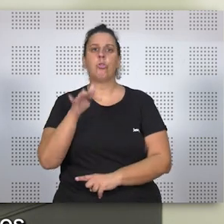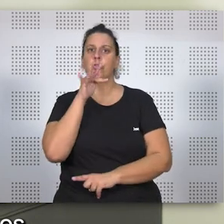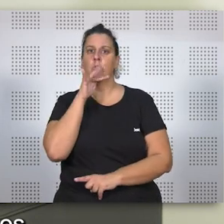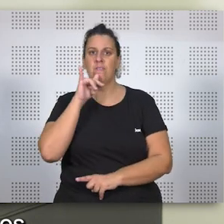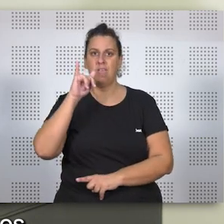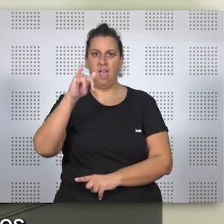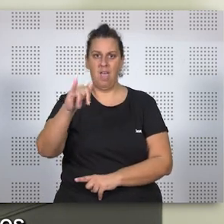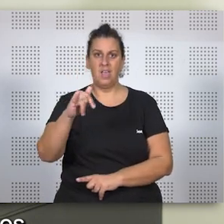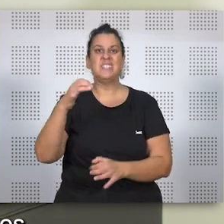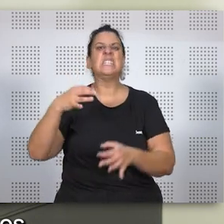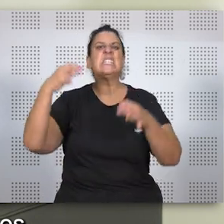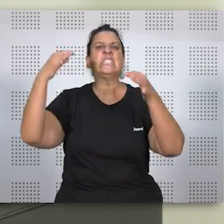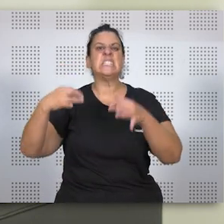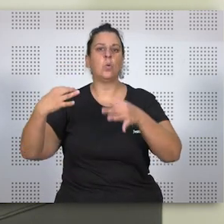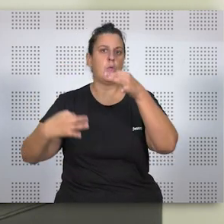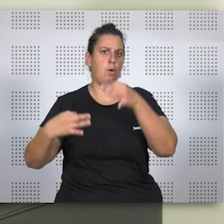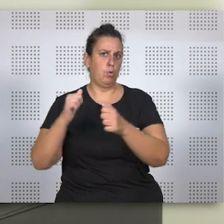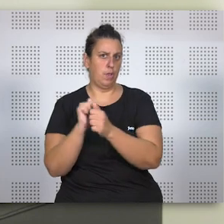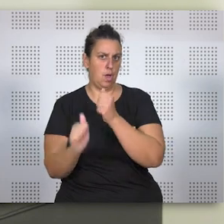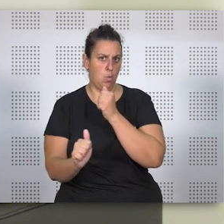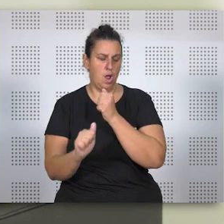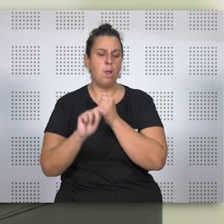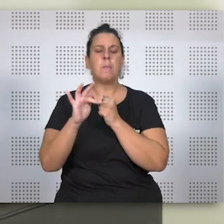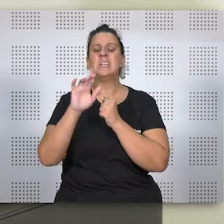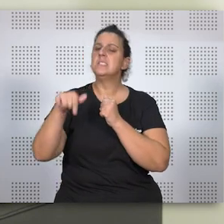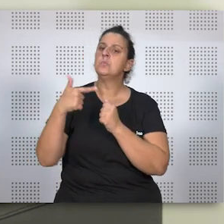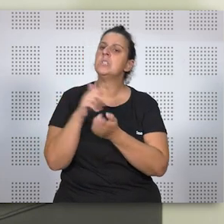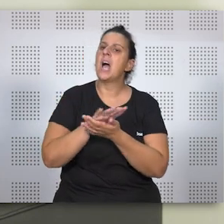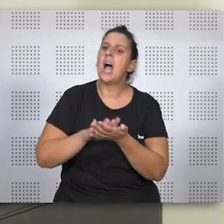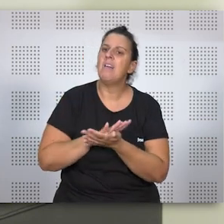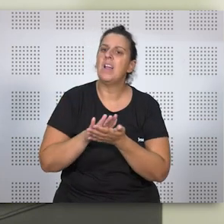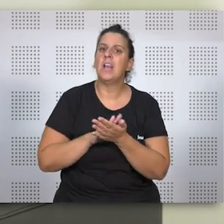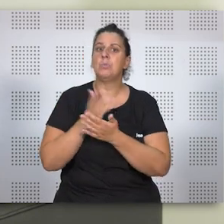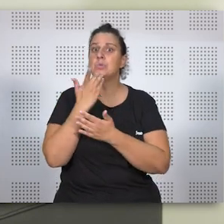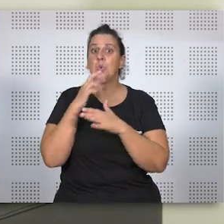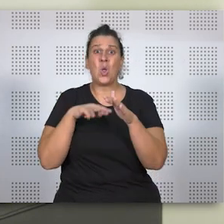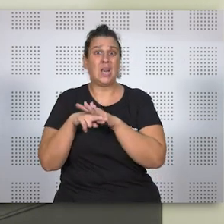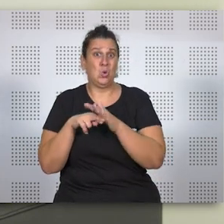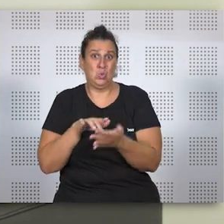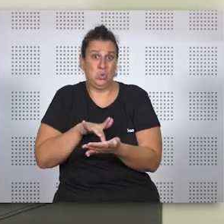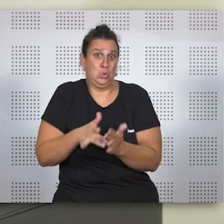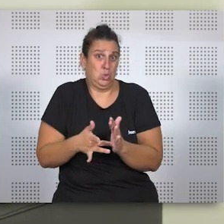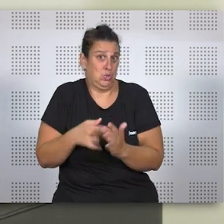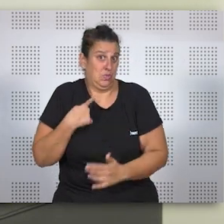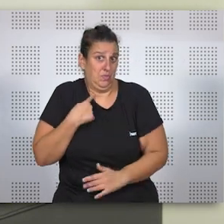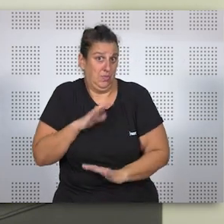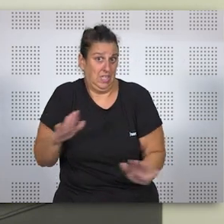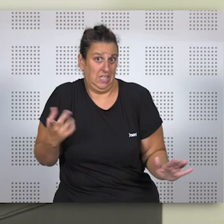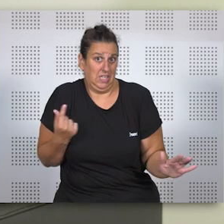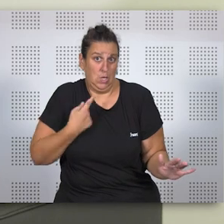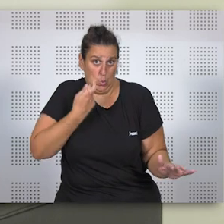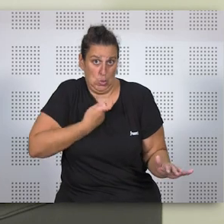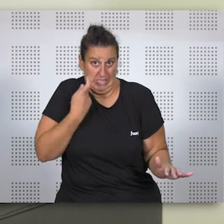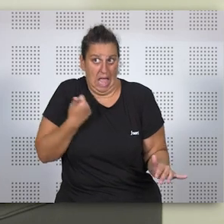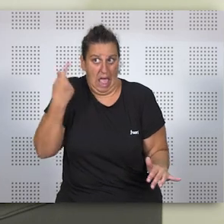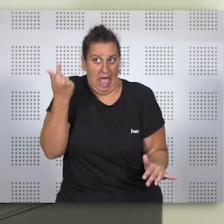relacionados con la seguridad jurídica. Por otro lado, luego hablaremos de problemas relacionados con la escasez de los recursos, esto cuesta, ¿no? Al dinero, al